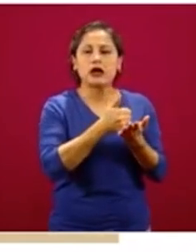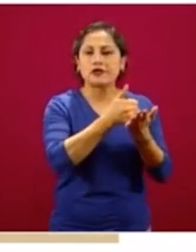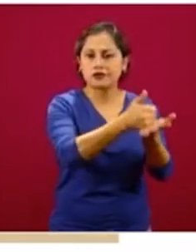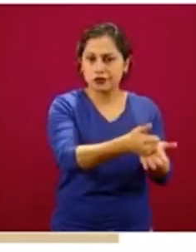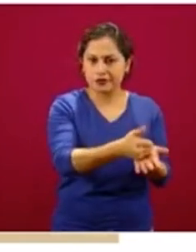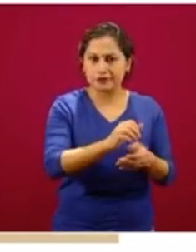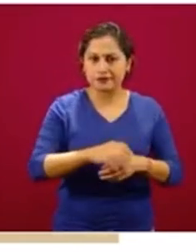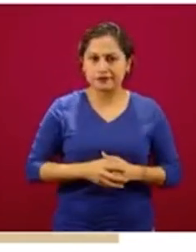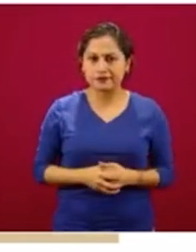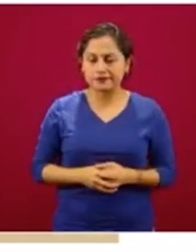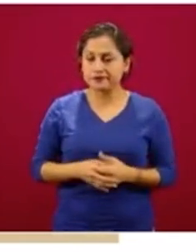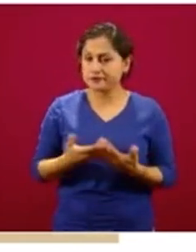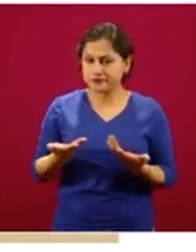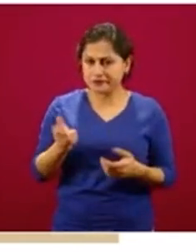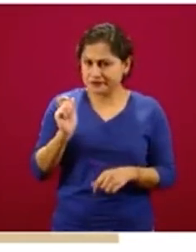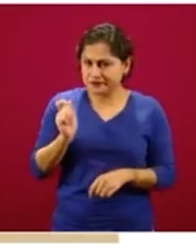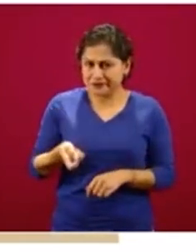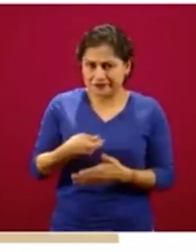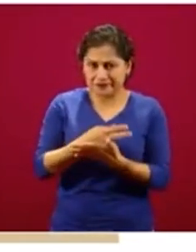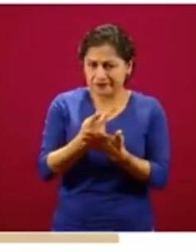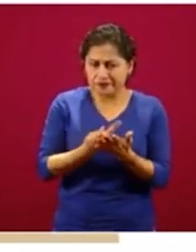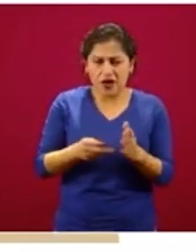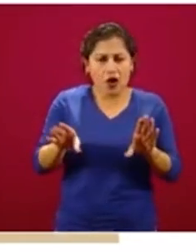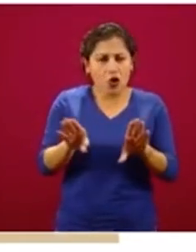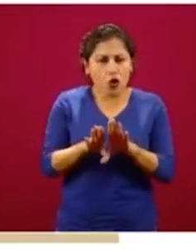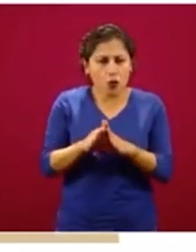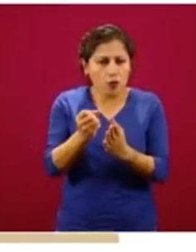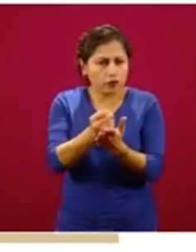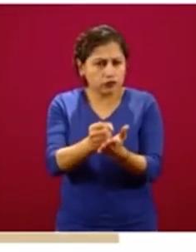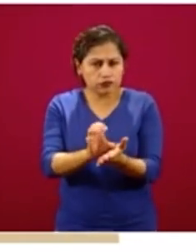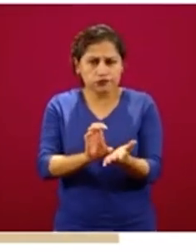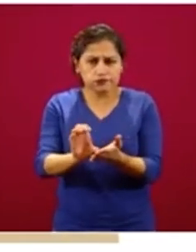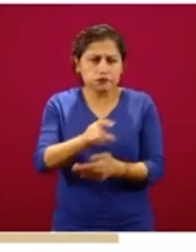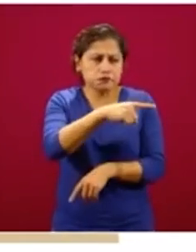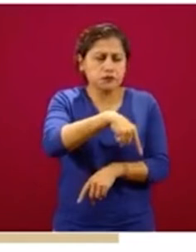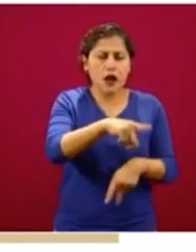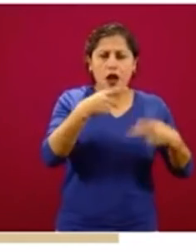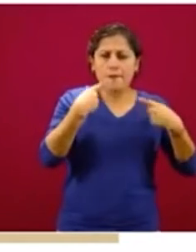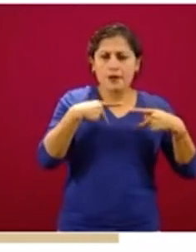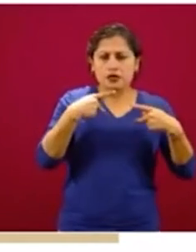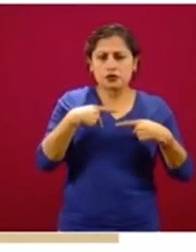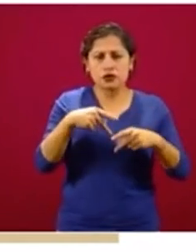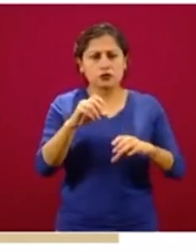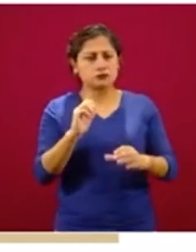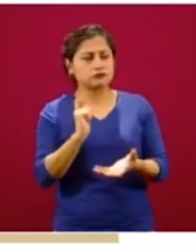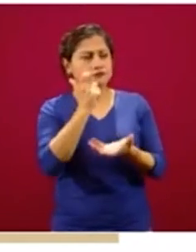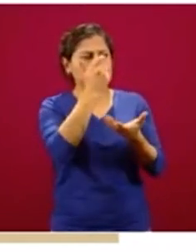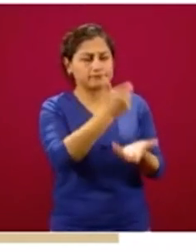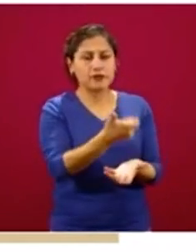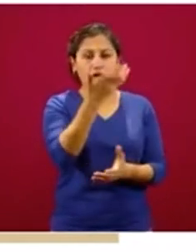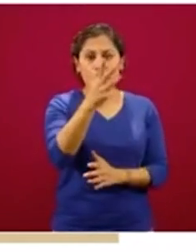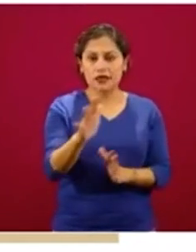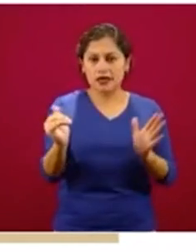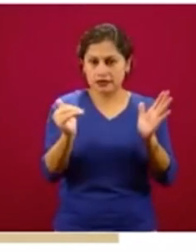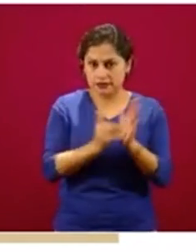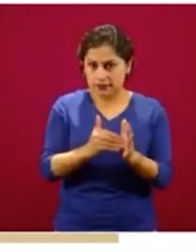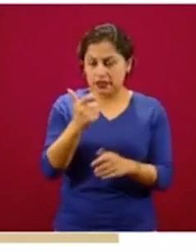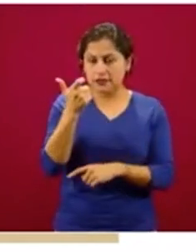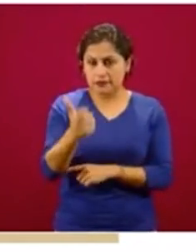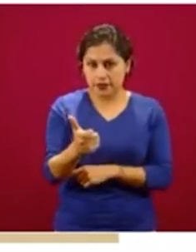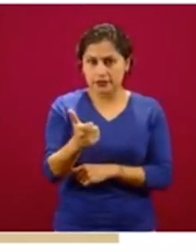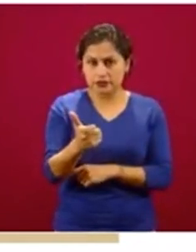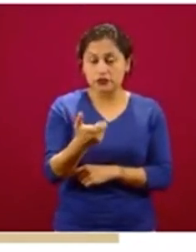¿En qué consiste el crédito? La persona accede a 10 mil pesos, de los cuales va a ser